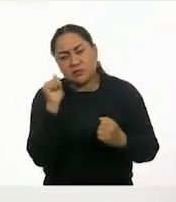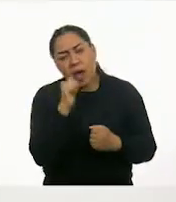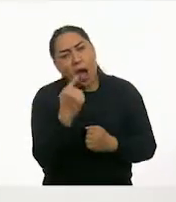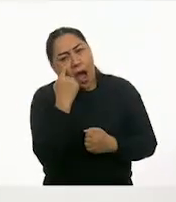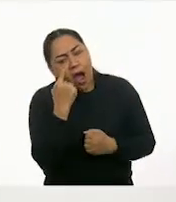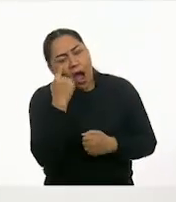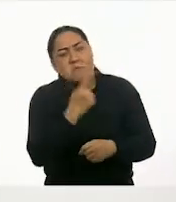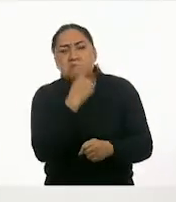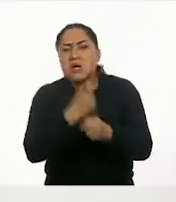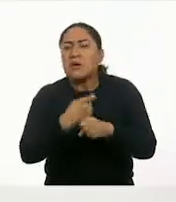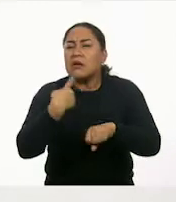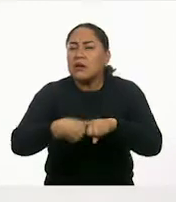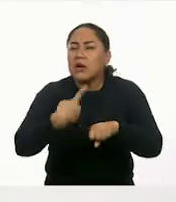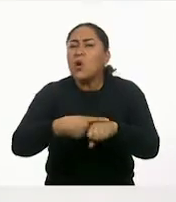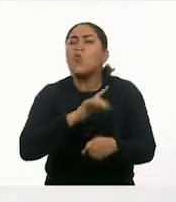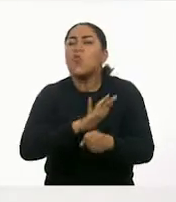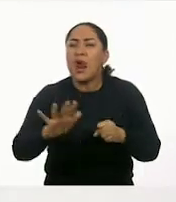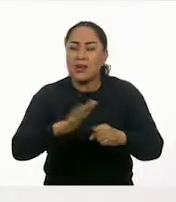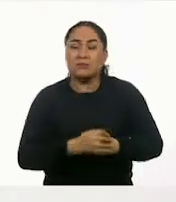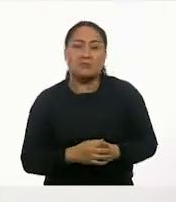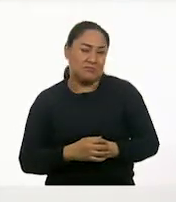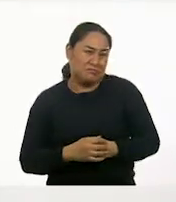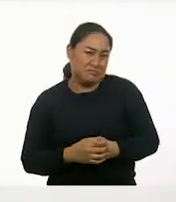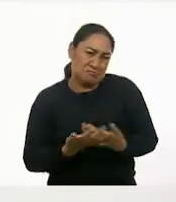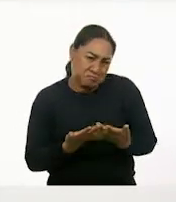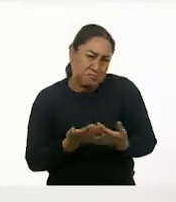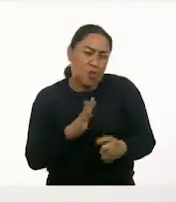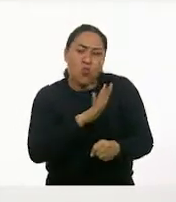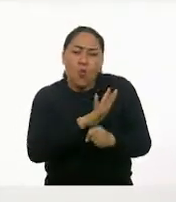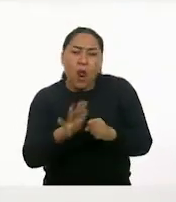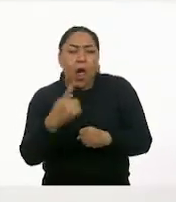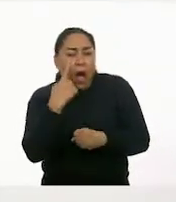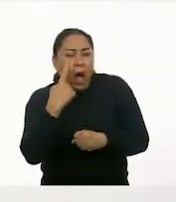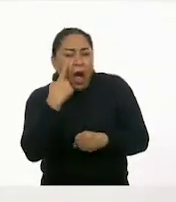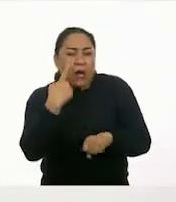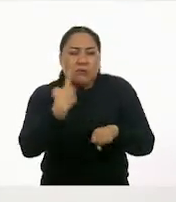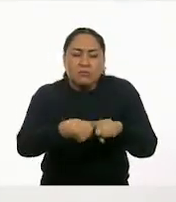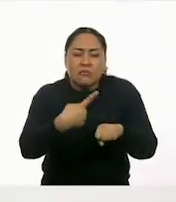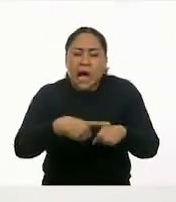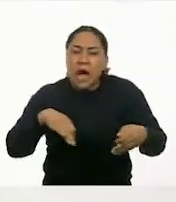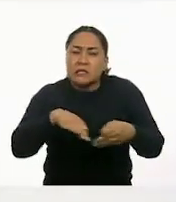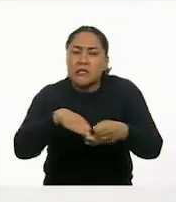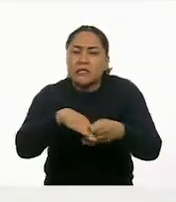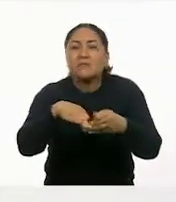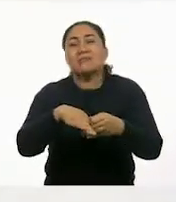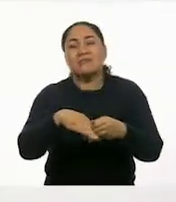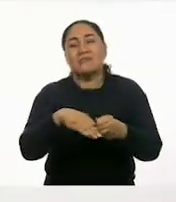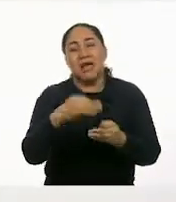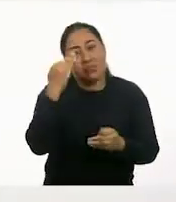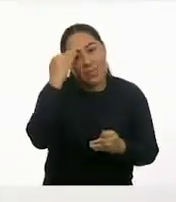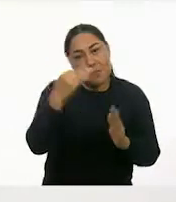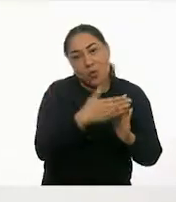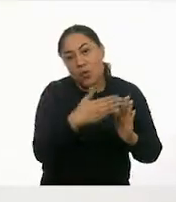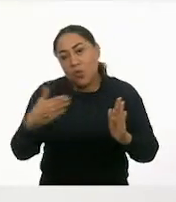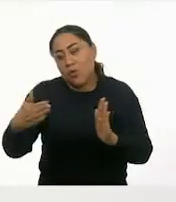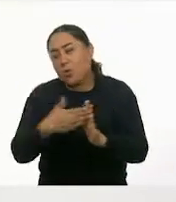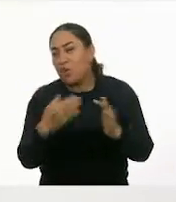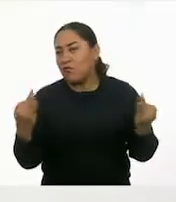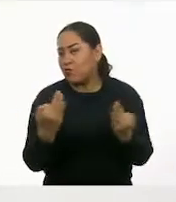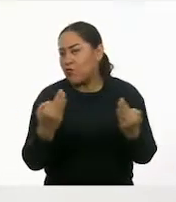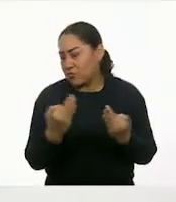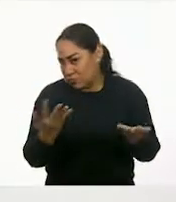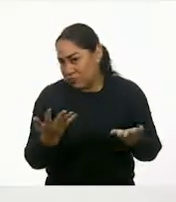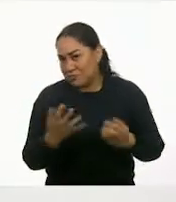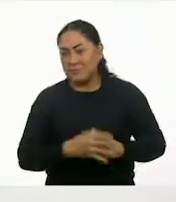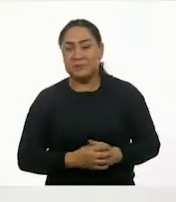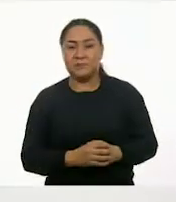O, ¿cuáles son, no? ¿Cuáles son las enfermedades más frecuentes? O, ¿cuáles son las